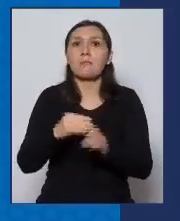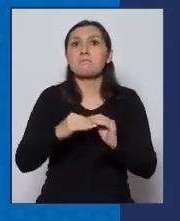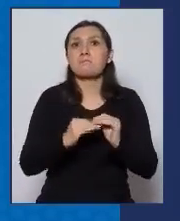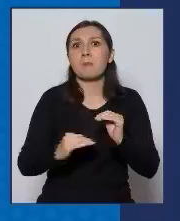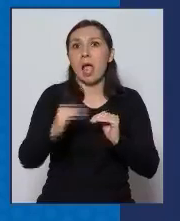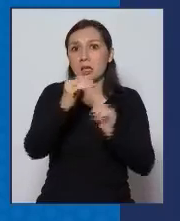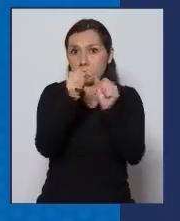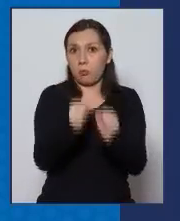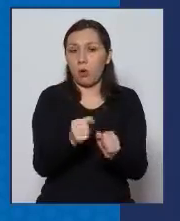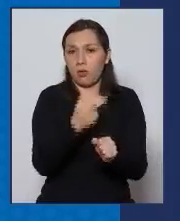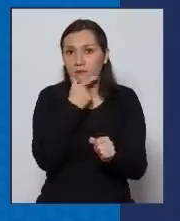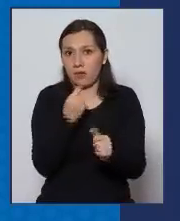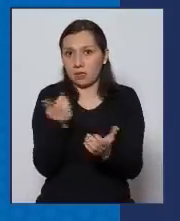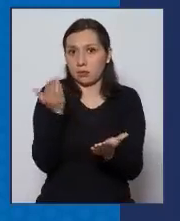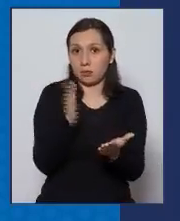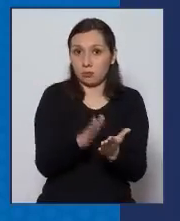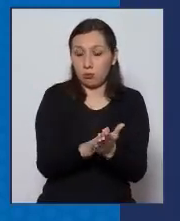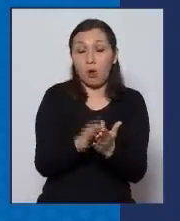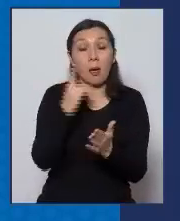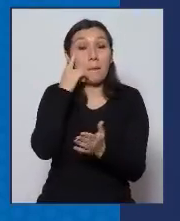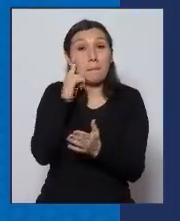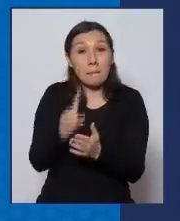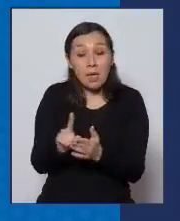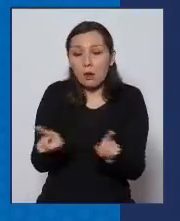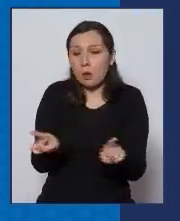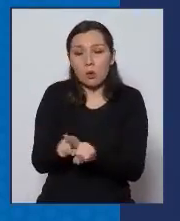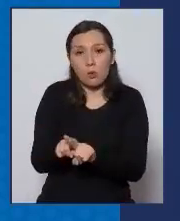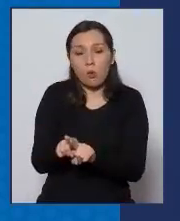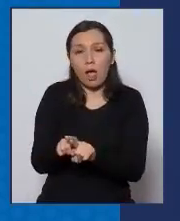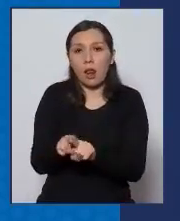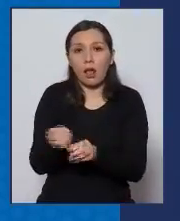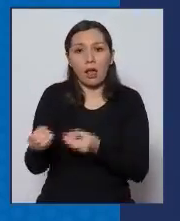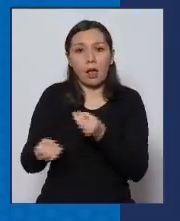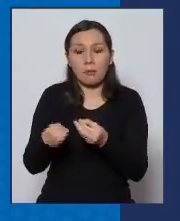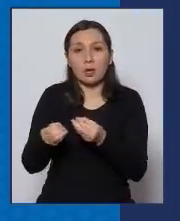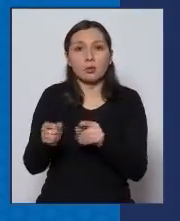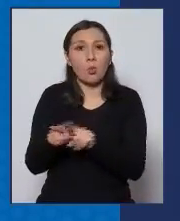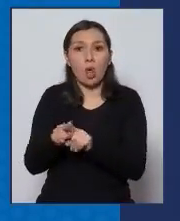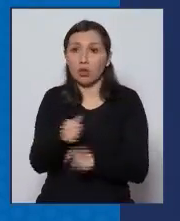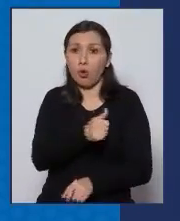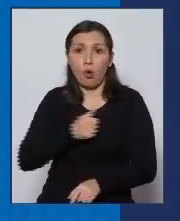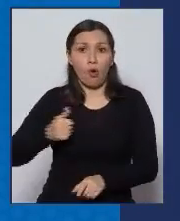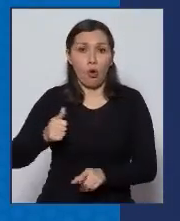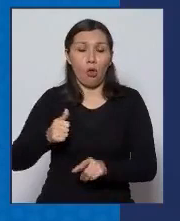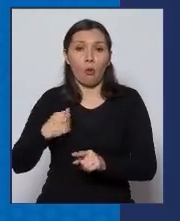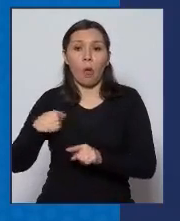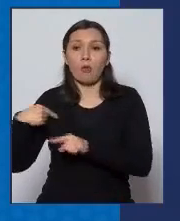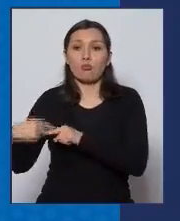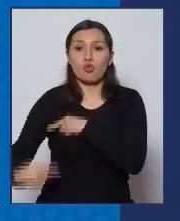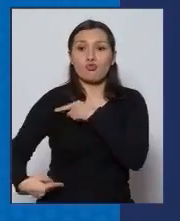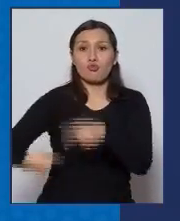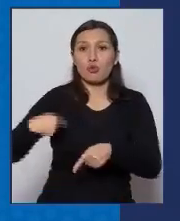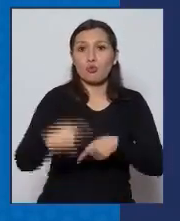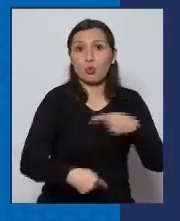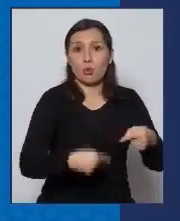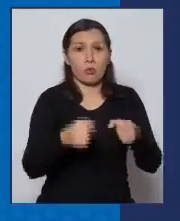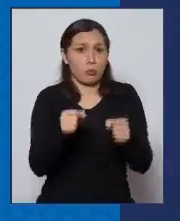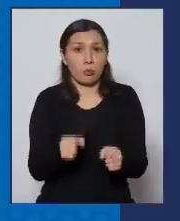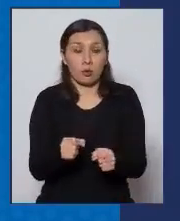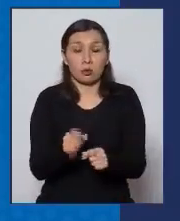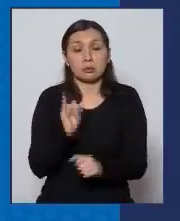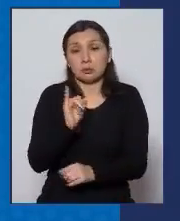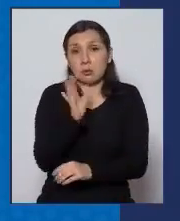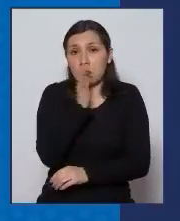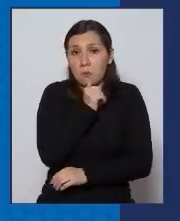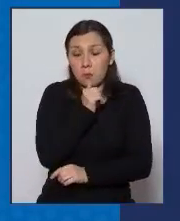muy superior al promedio pero al final esto es una cosa de todos y en definitiva si